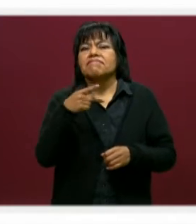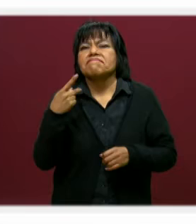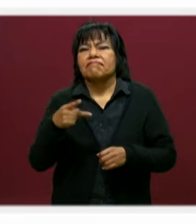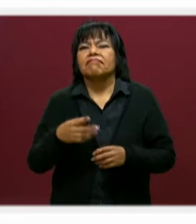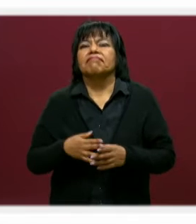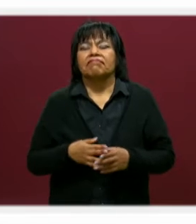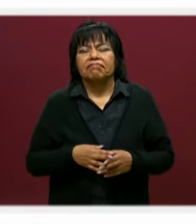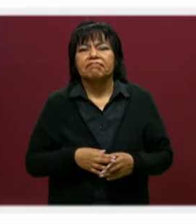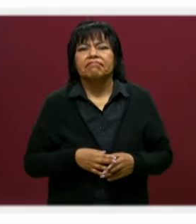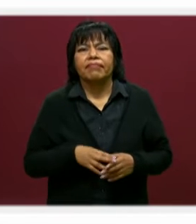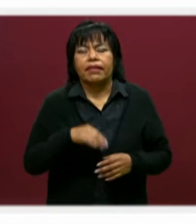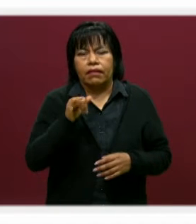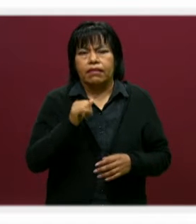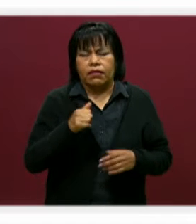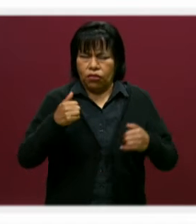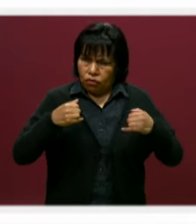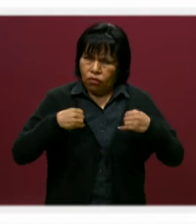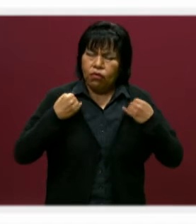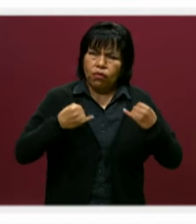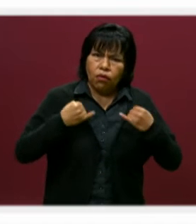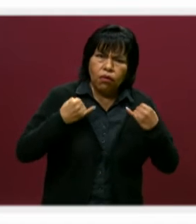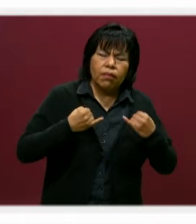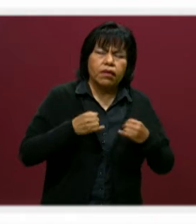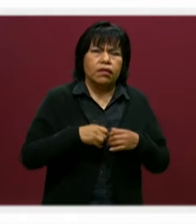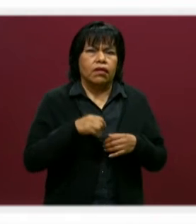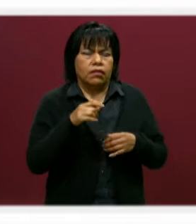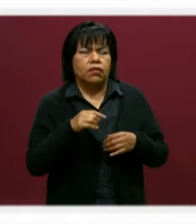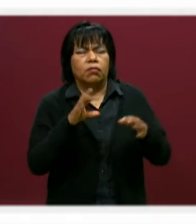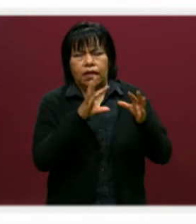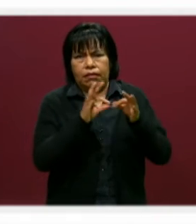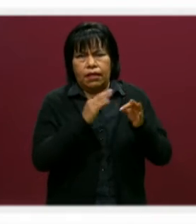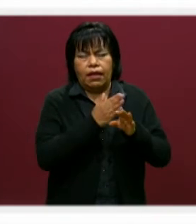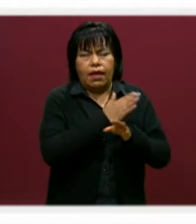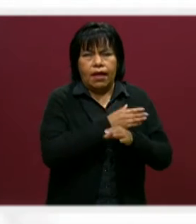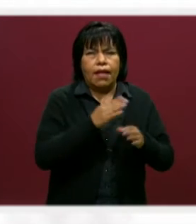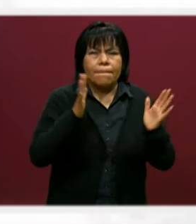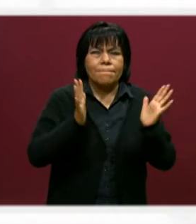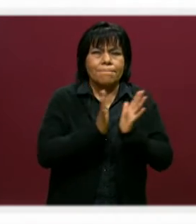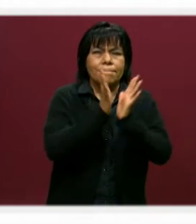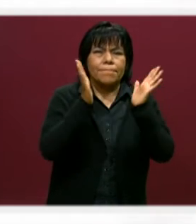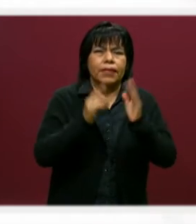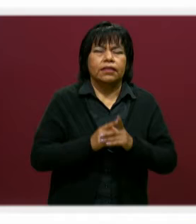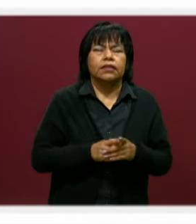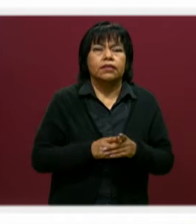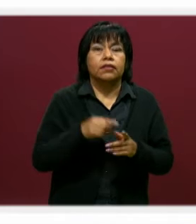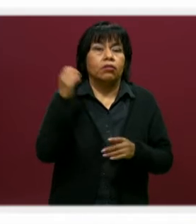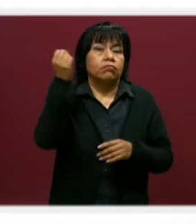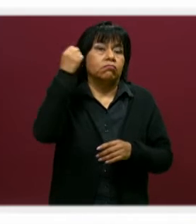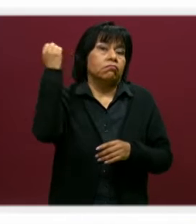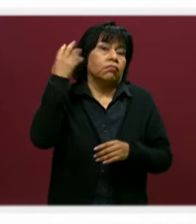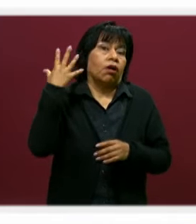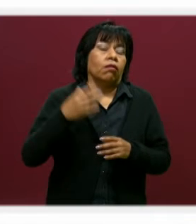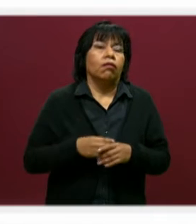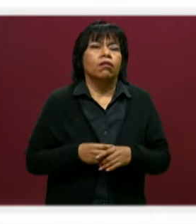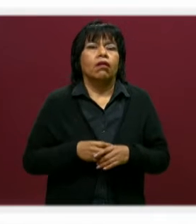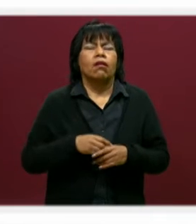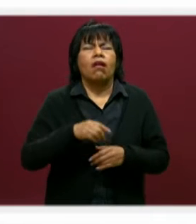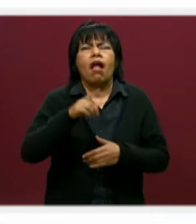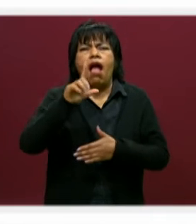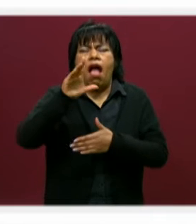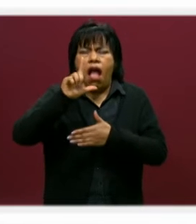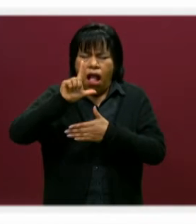Así es, bueno, los chicos han, como te comentaba, han participado en congresos italo